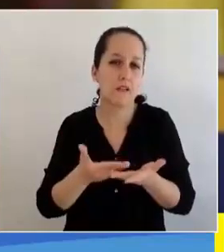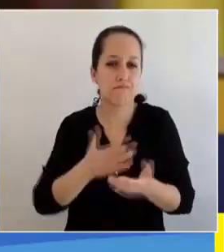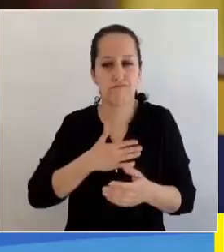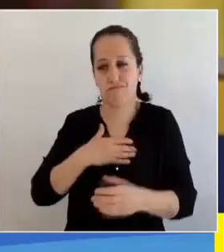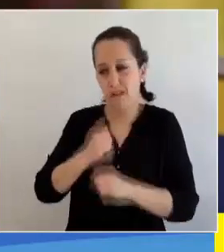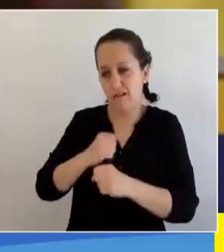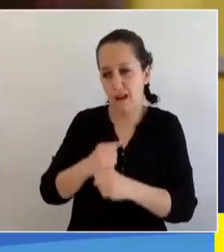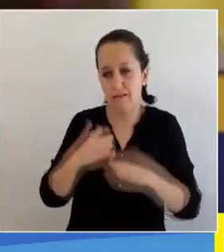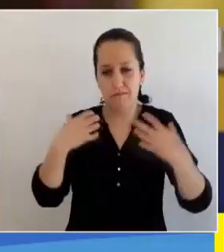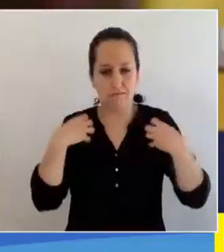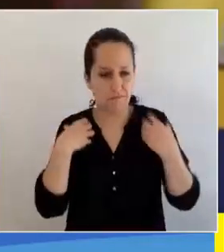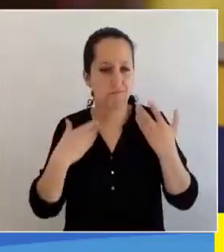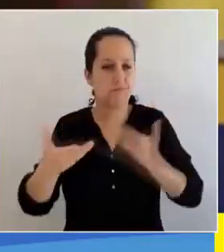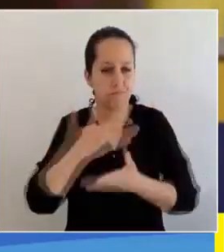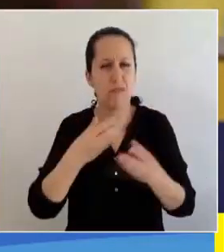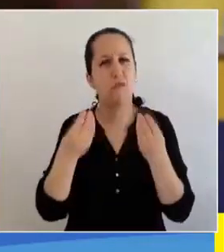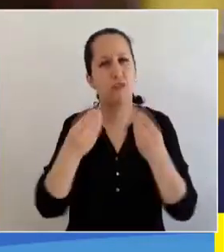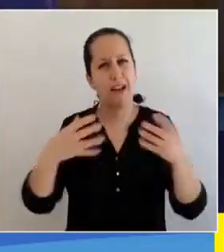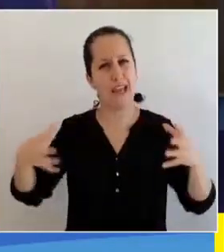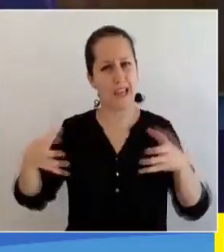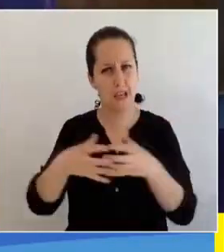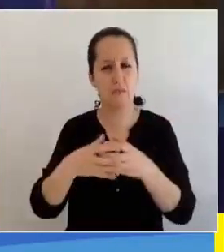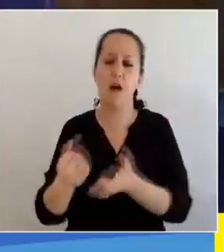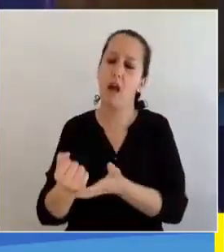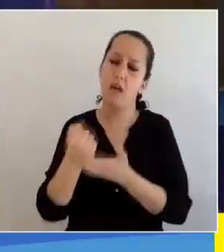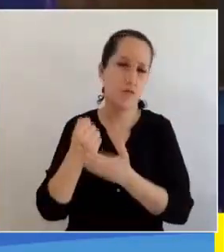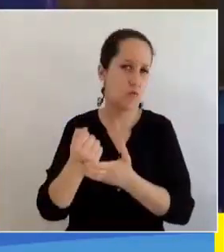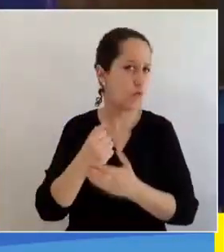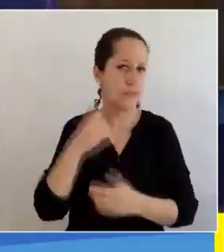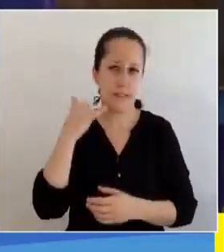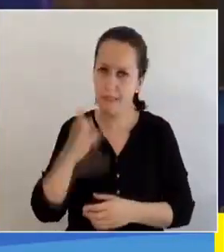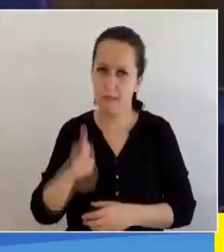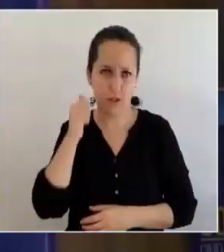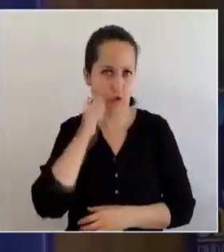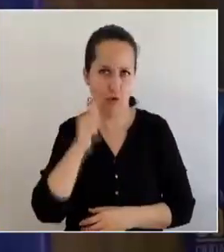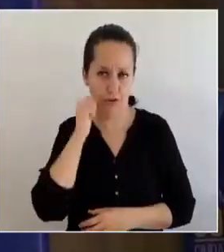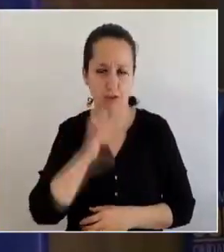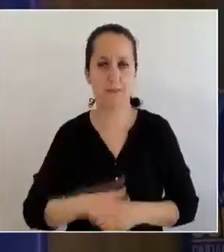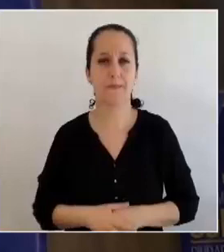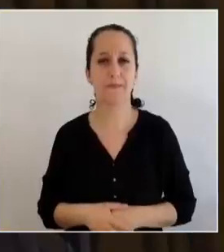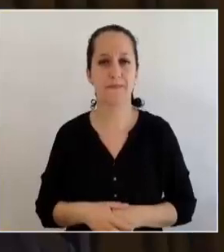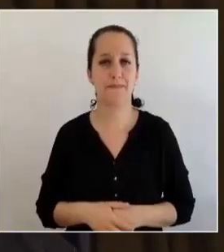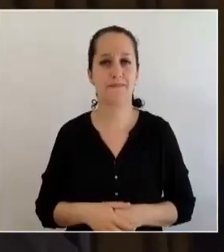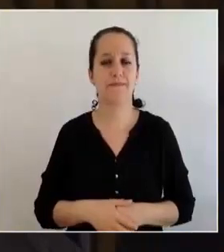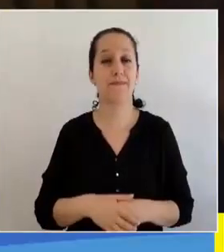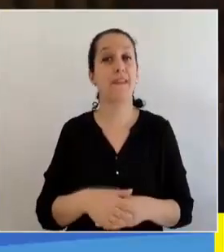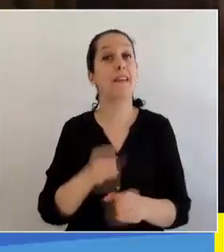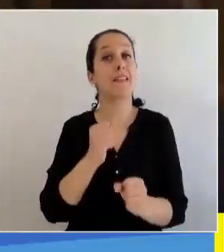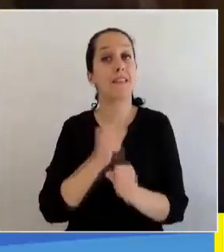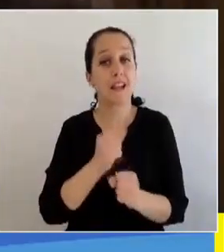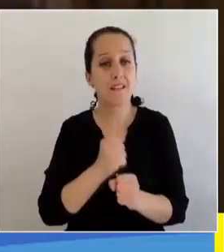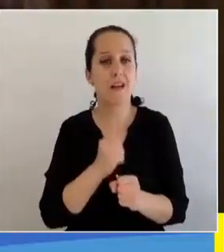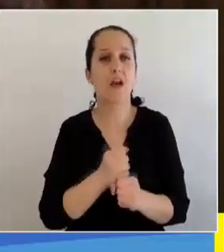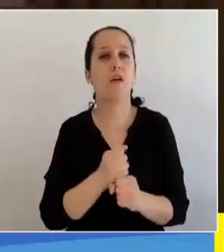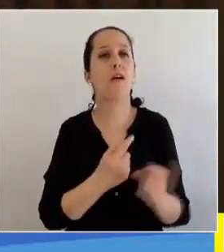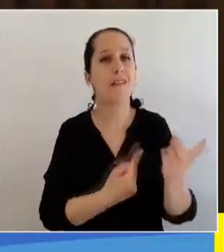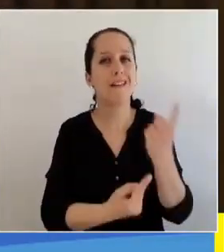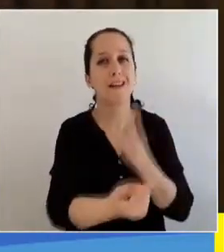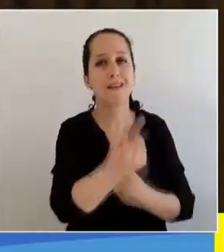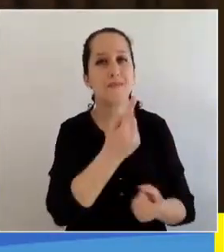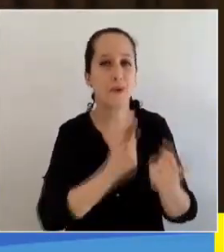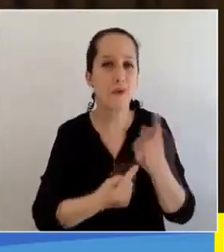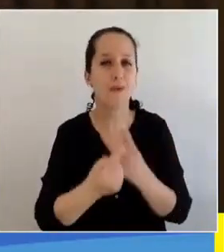las funciones con un gran equipo que me ayuda, me acompaña diariamente. Y el trabajo con el